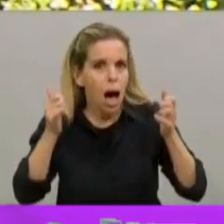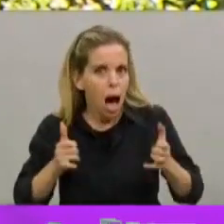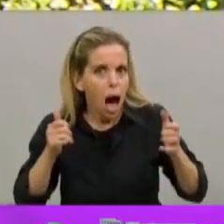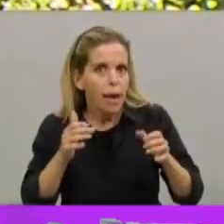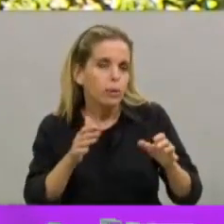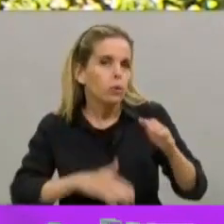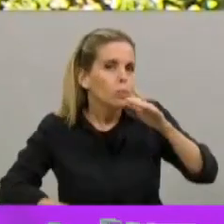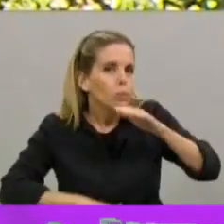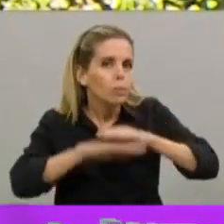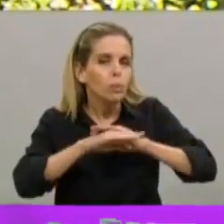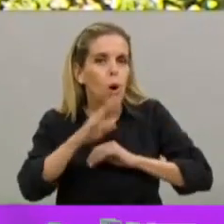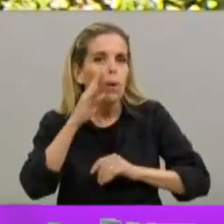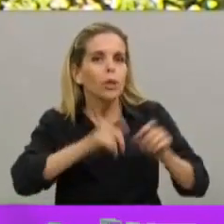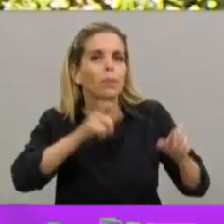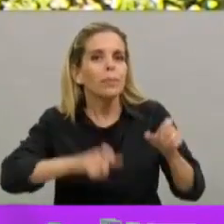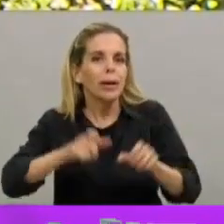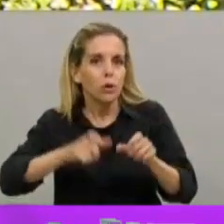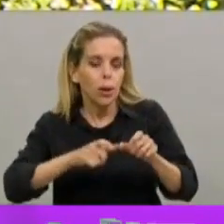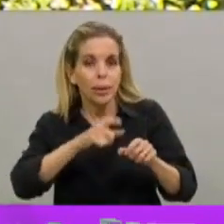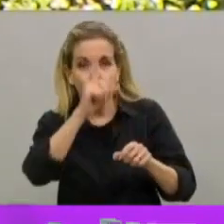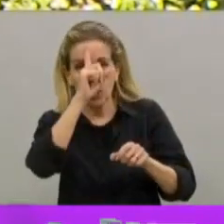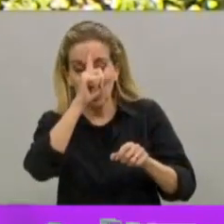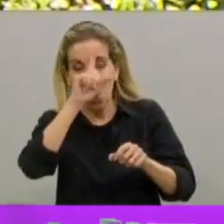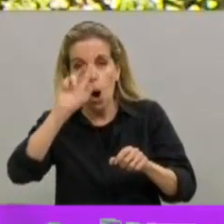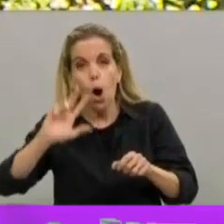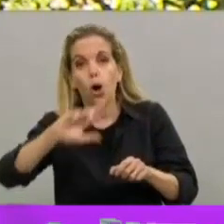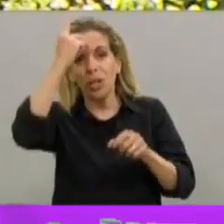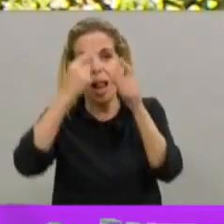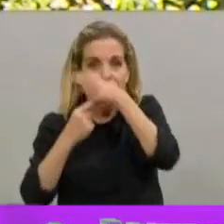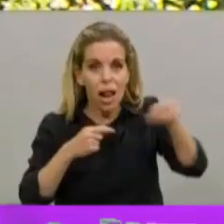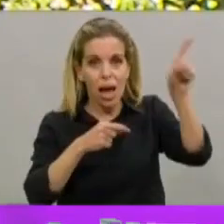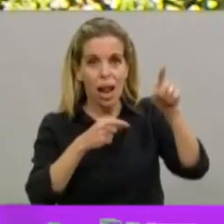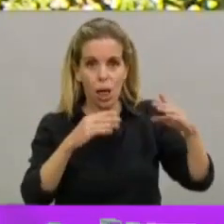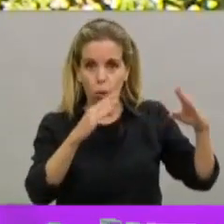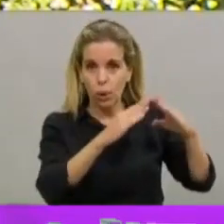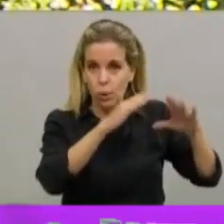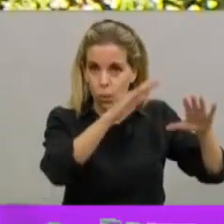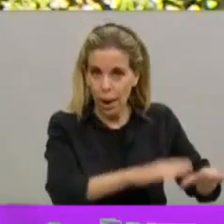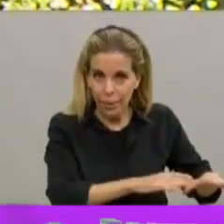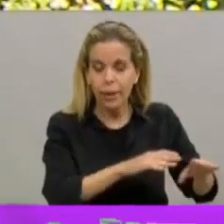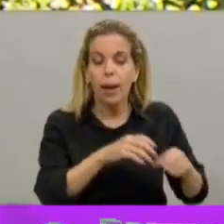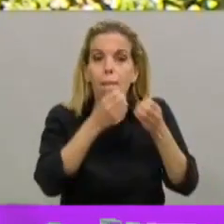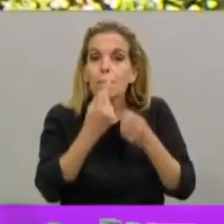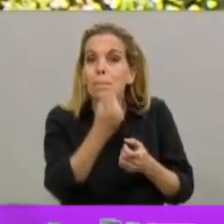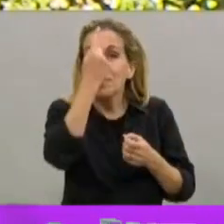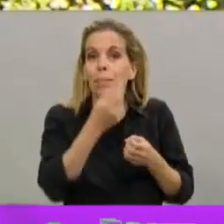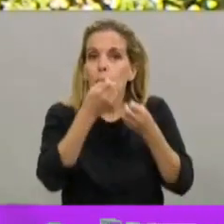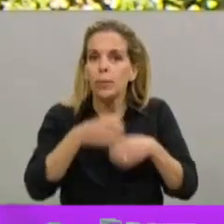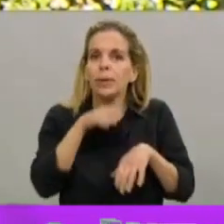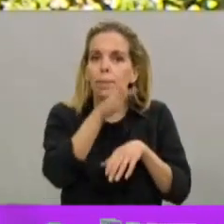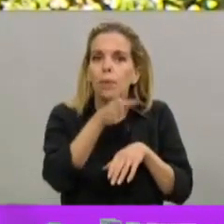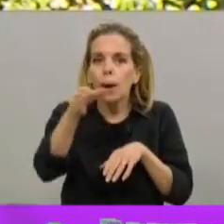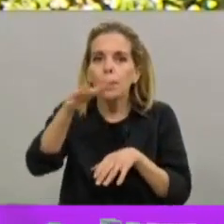en los hoteles en la ciudad, justamente para que no contagien. Empezamos en los barrios populares, donde los resultados fueron muy exitosos,